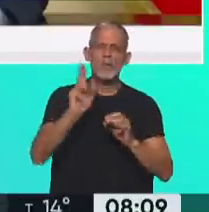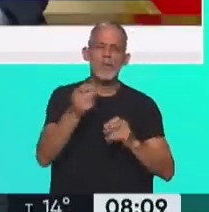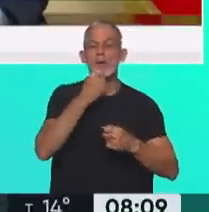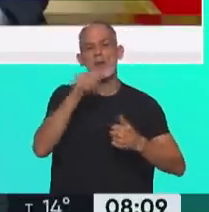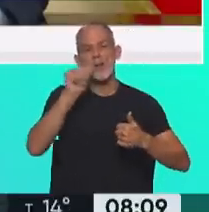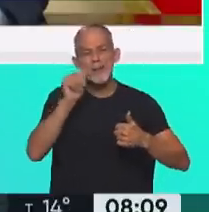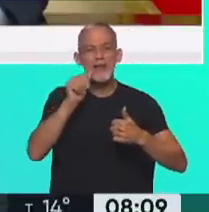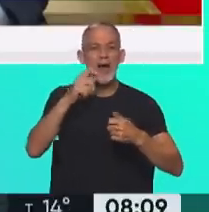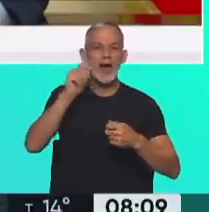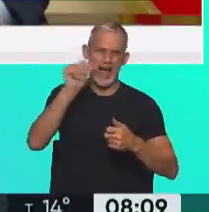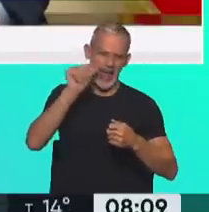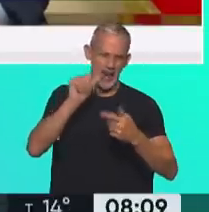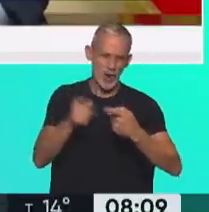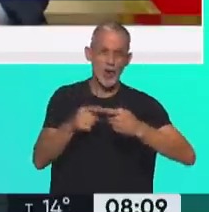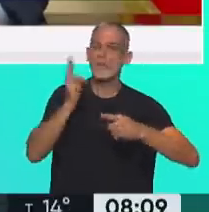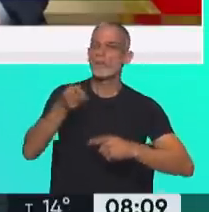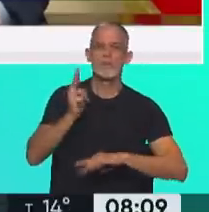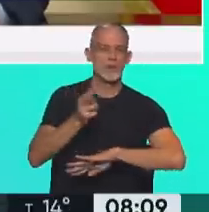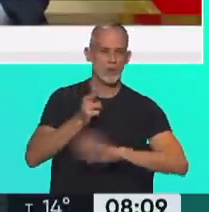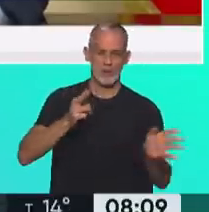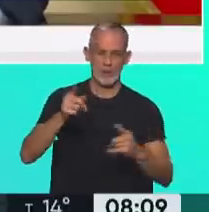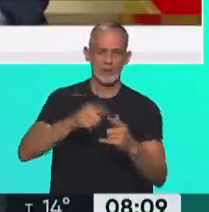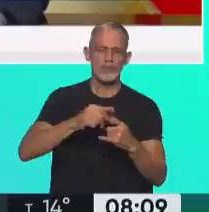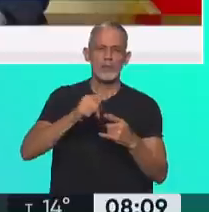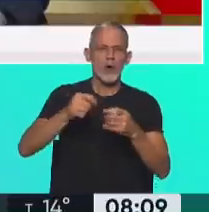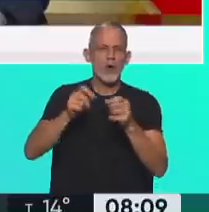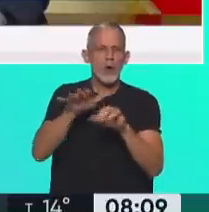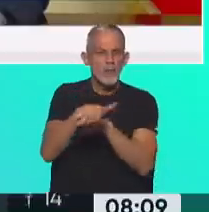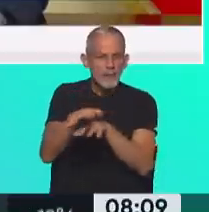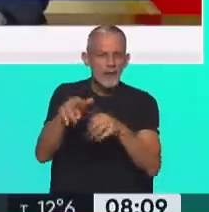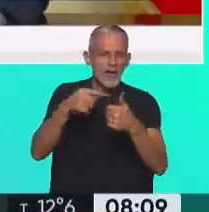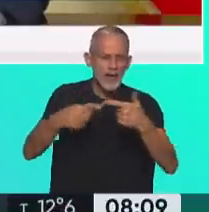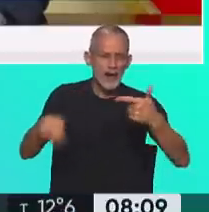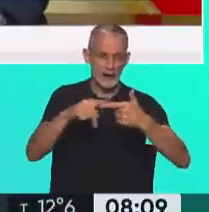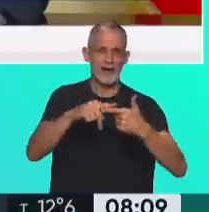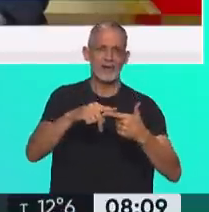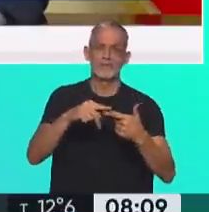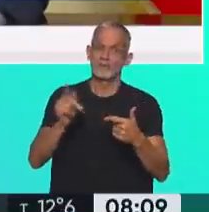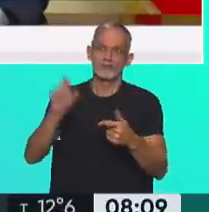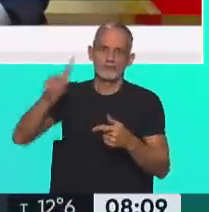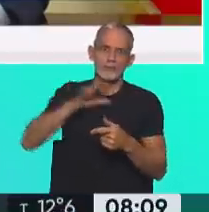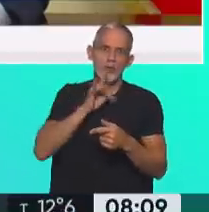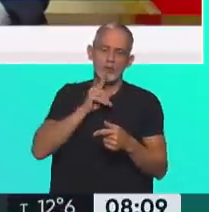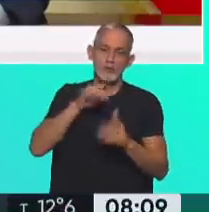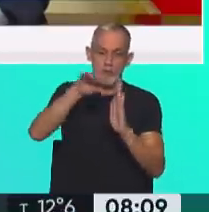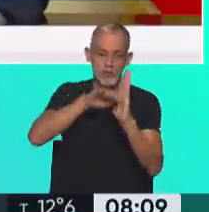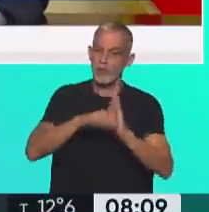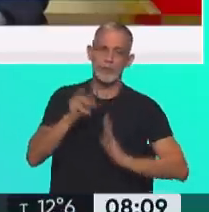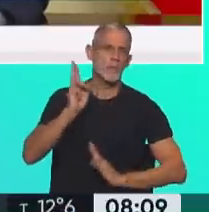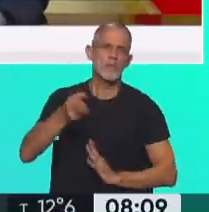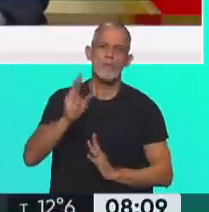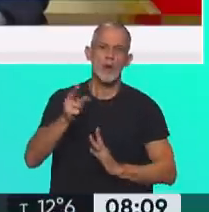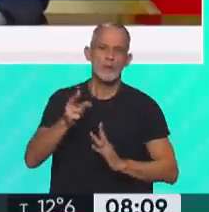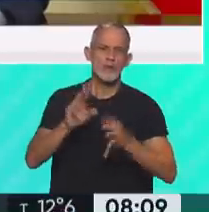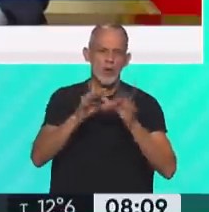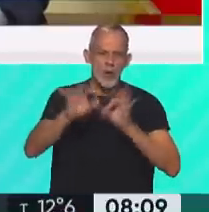bebidas alcohólicas. También los mariscos y otras medidas que son, bueno, bastante importantes en lo que